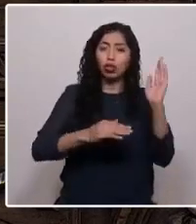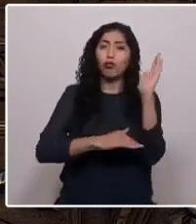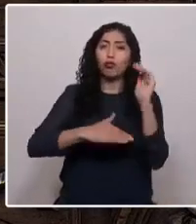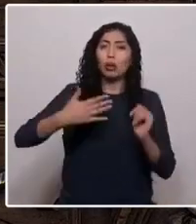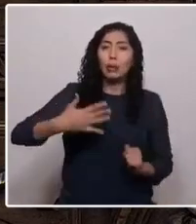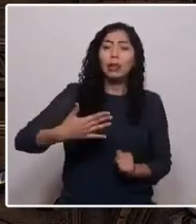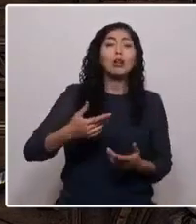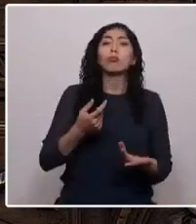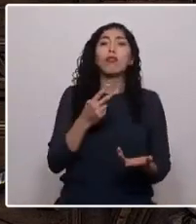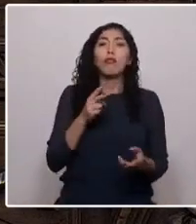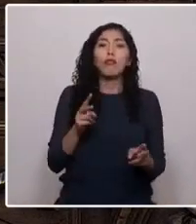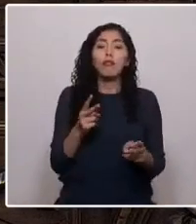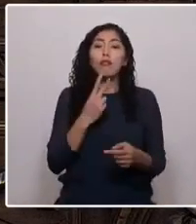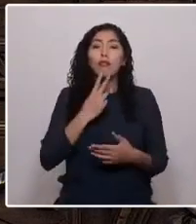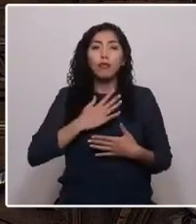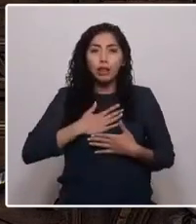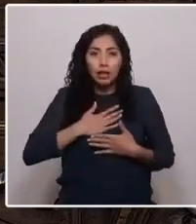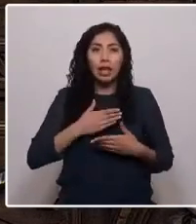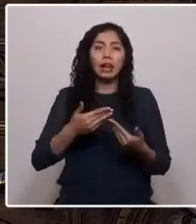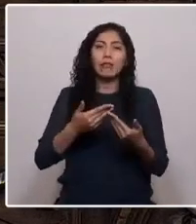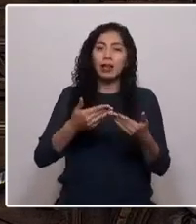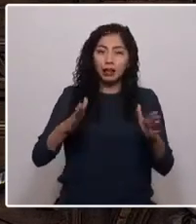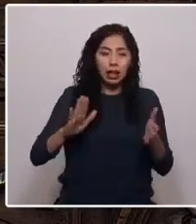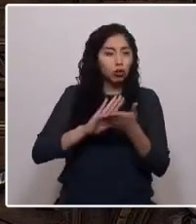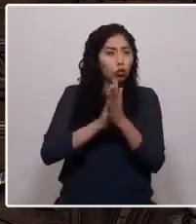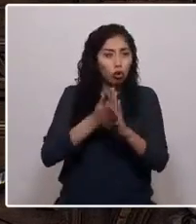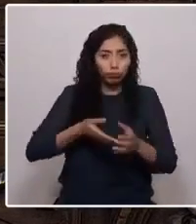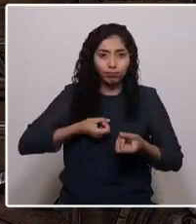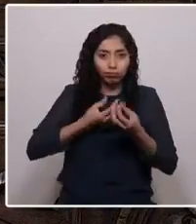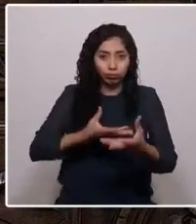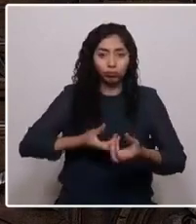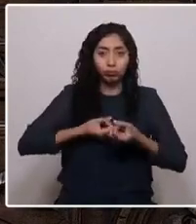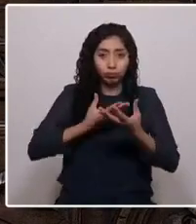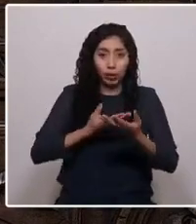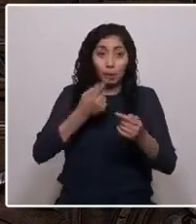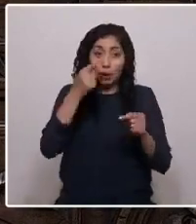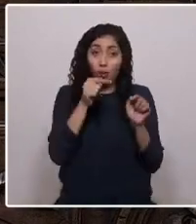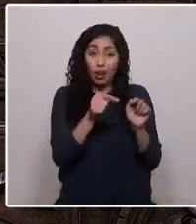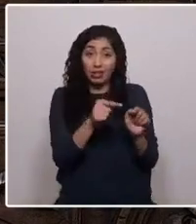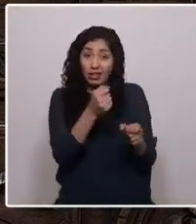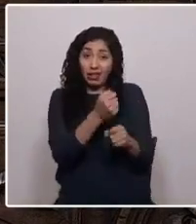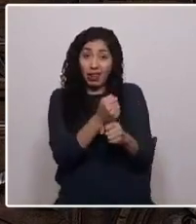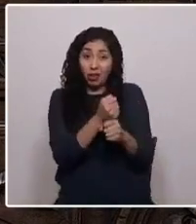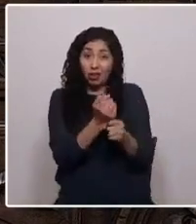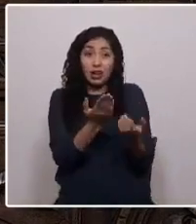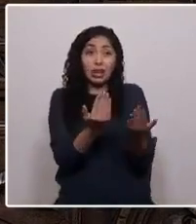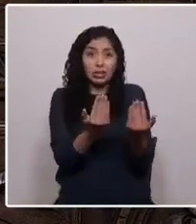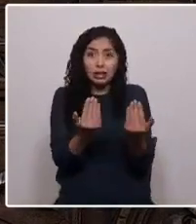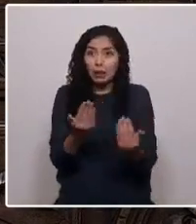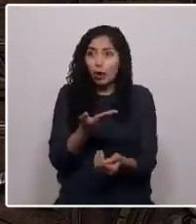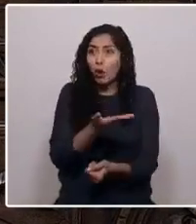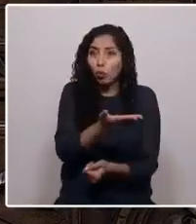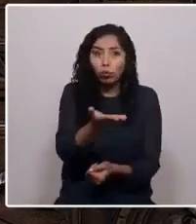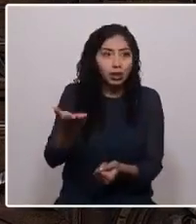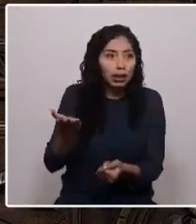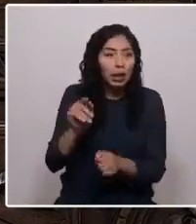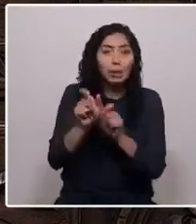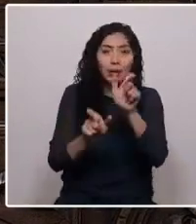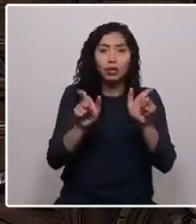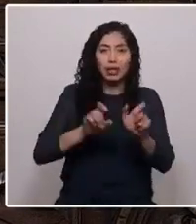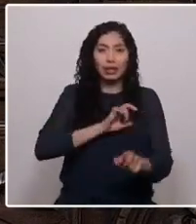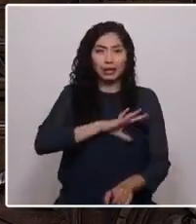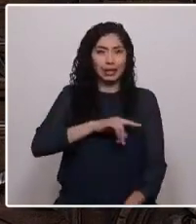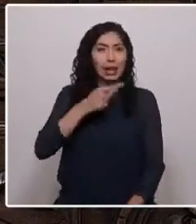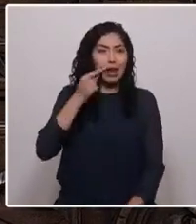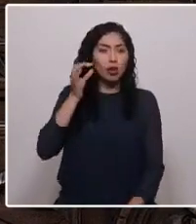la libertad en todas sus expresiones. Pero para ejercer esta gran labor lo necesitamos a ustedes, chilenos y chilenas, lo